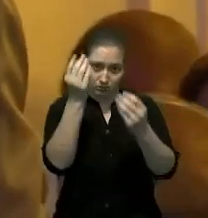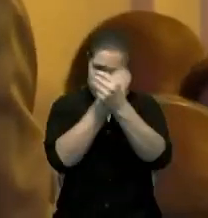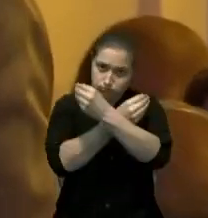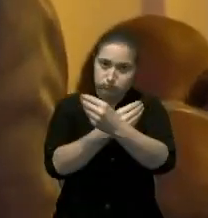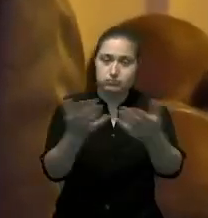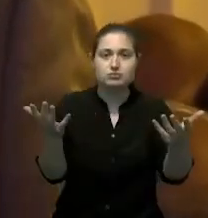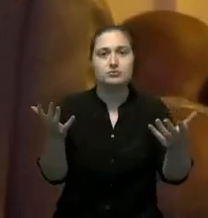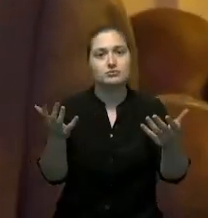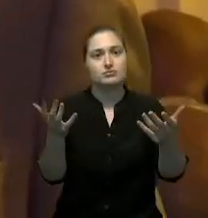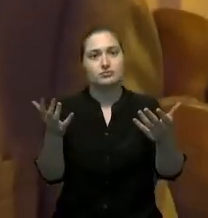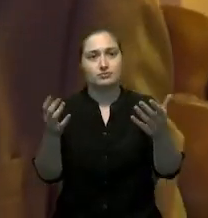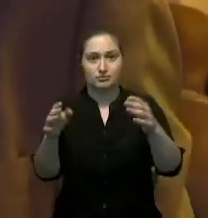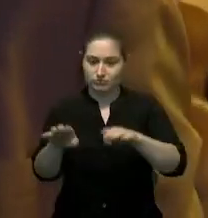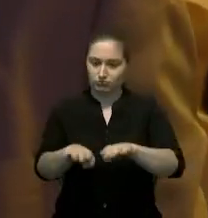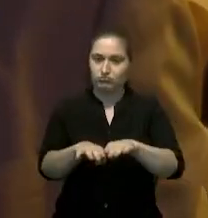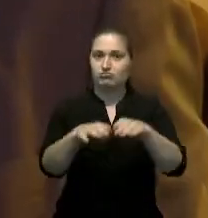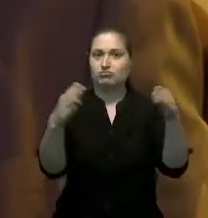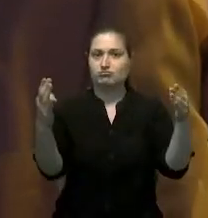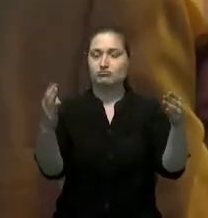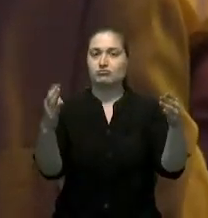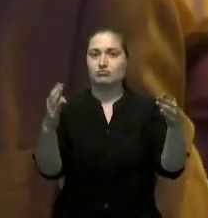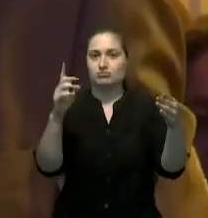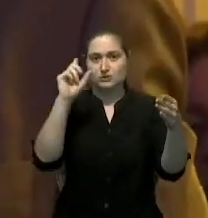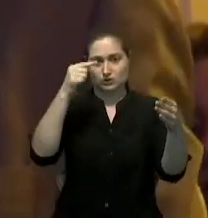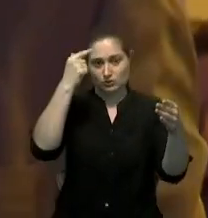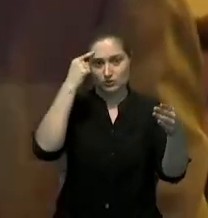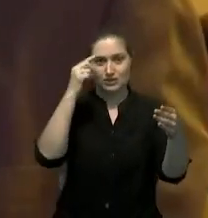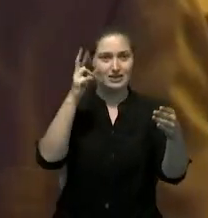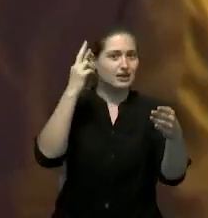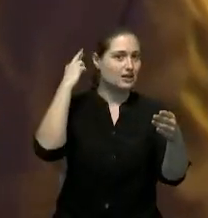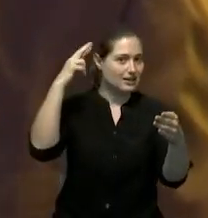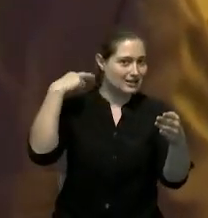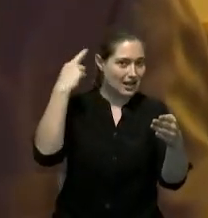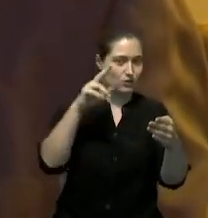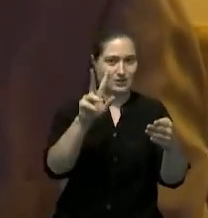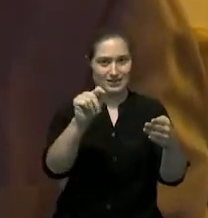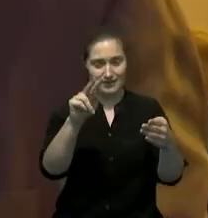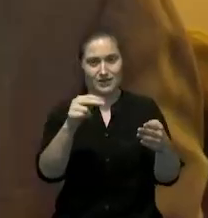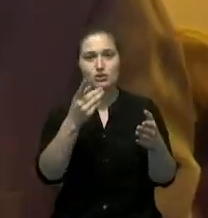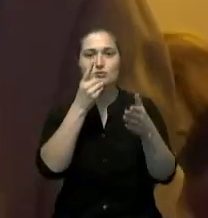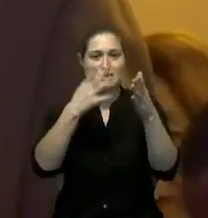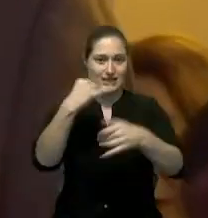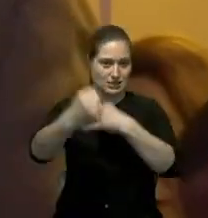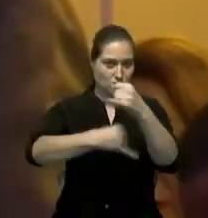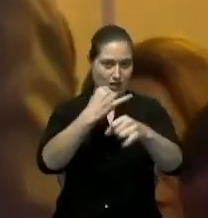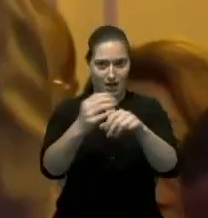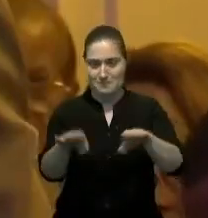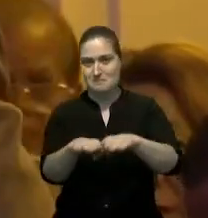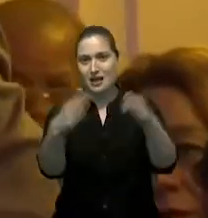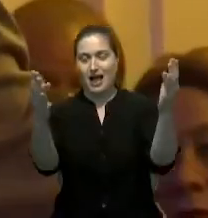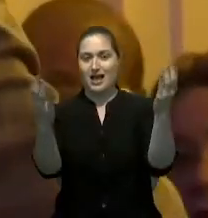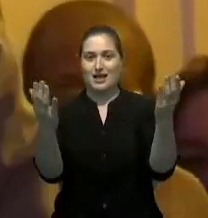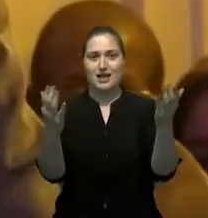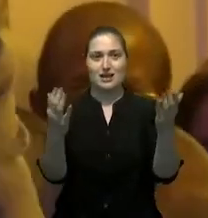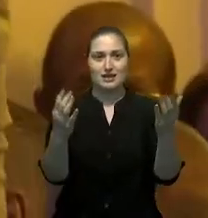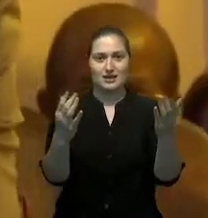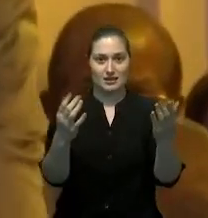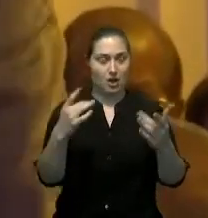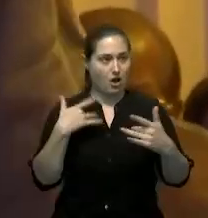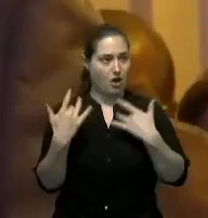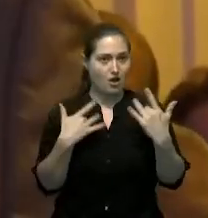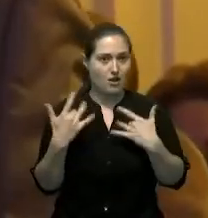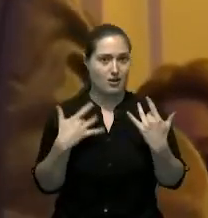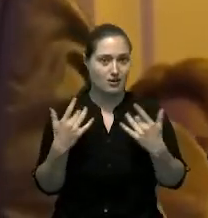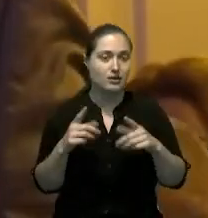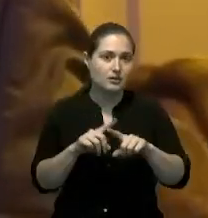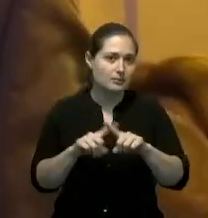de un canal del Estado Radio Televisión Dominicana Internacional sin embargo los precursores de